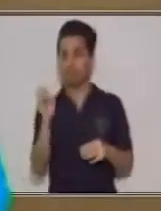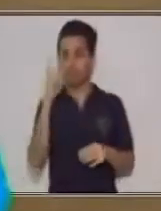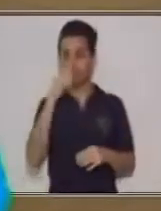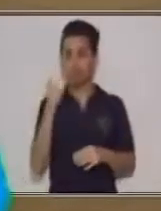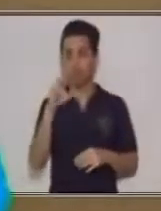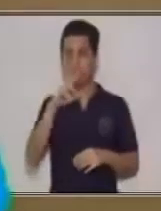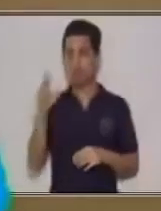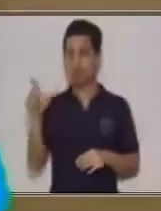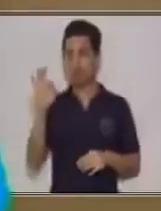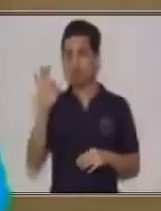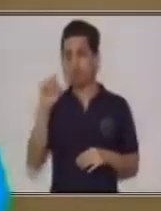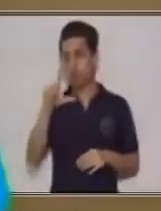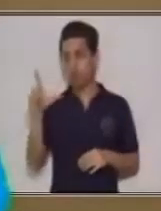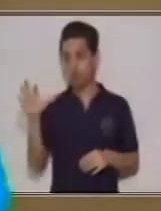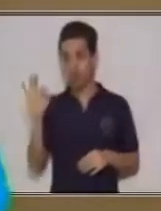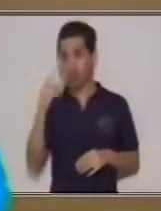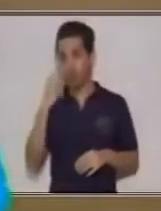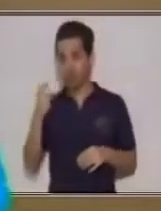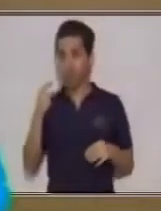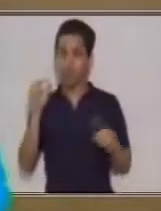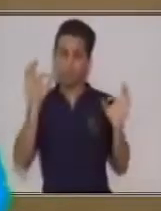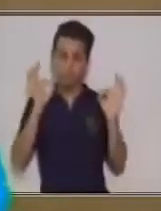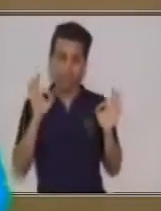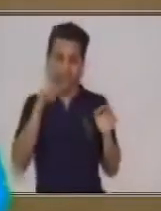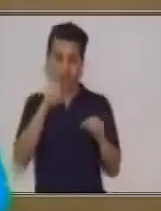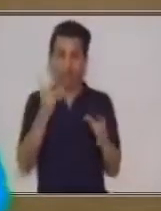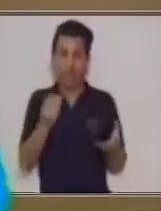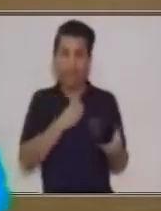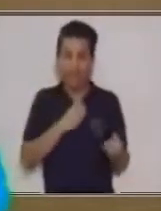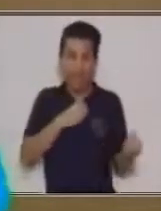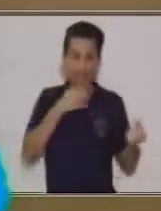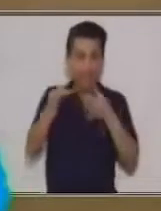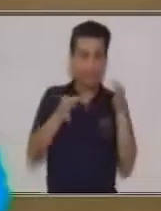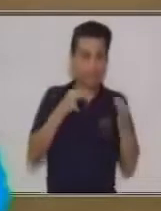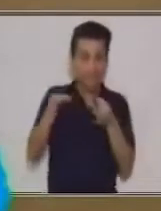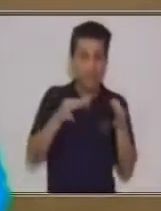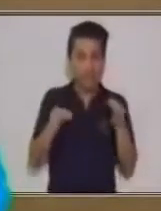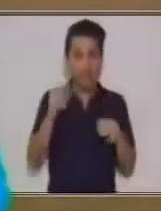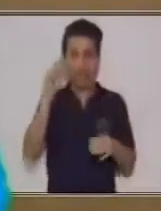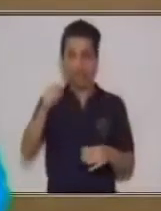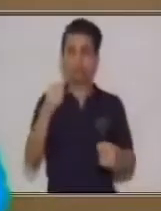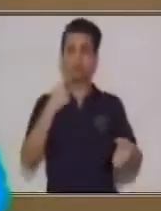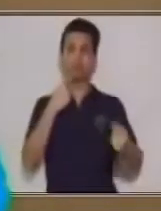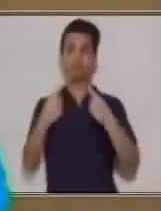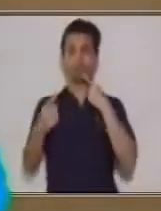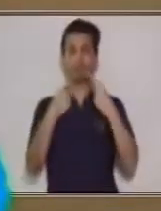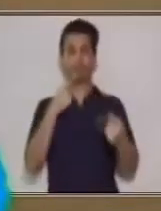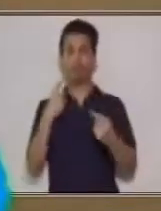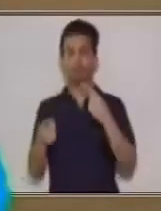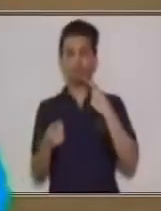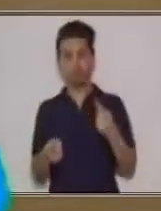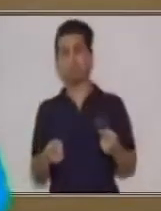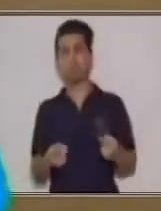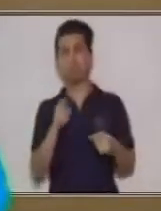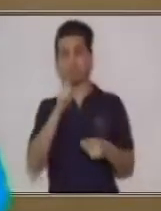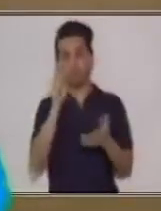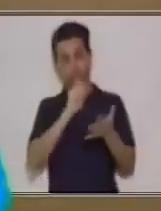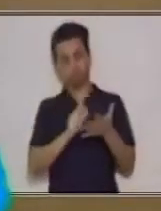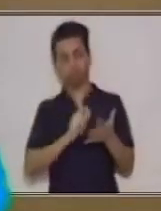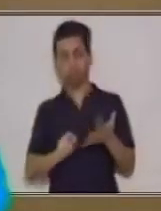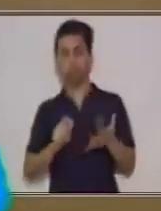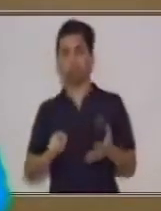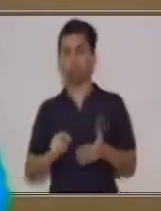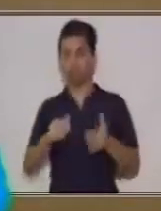profundidad en sí de lo que pretende usted alcanzar con el tipo de discurso por medio de la cual usted está trabajando.